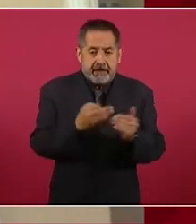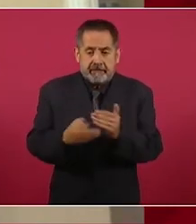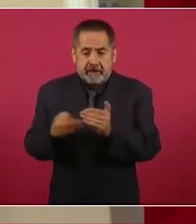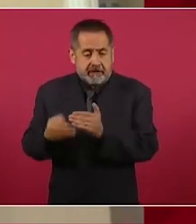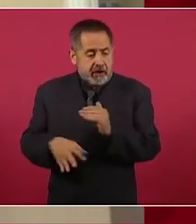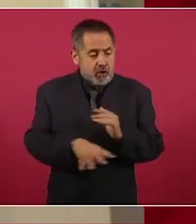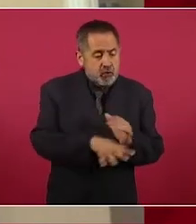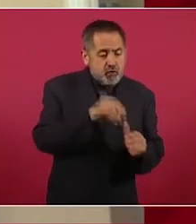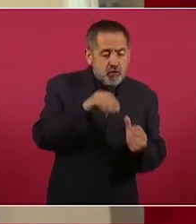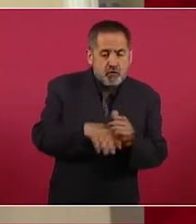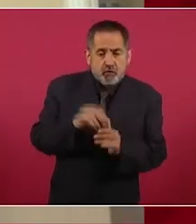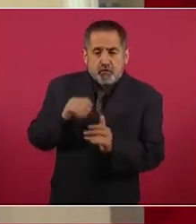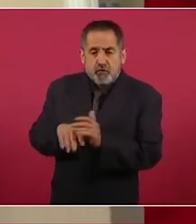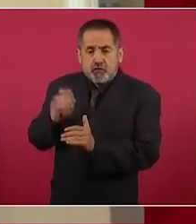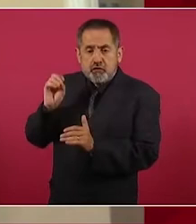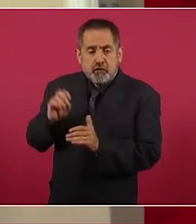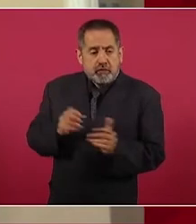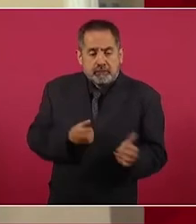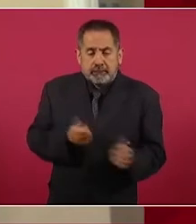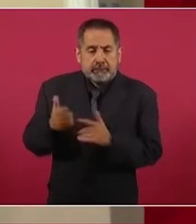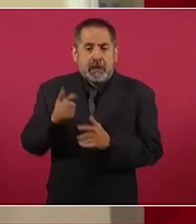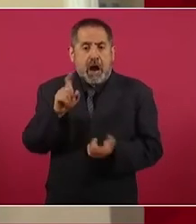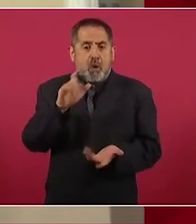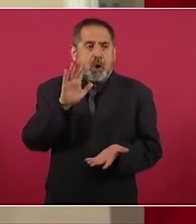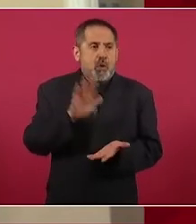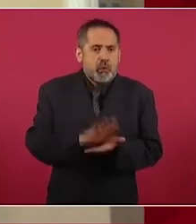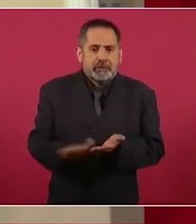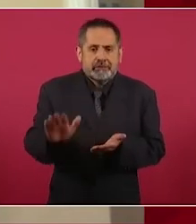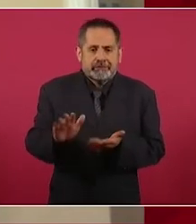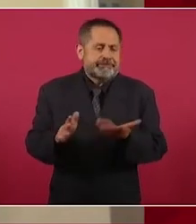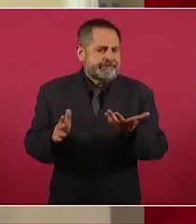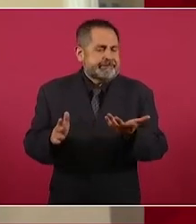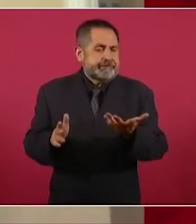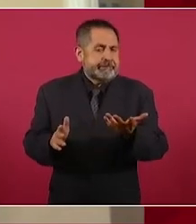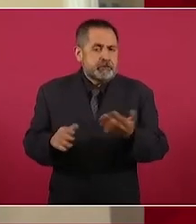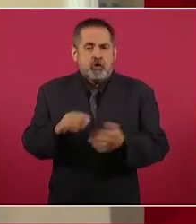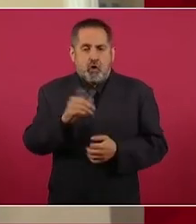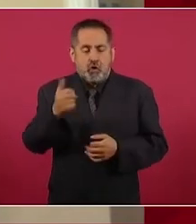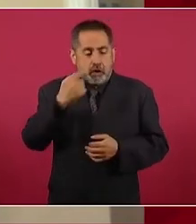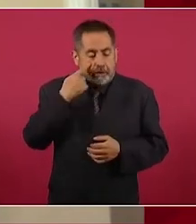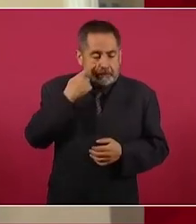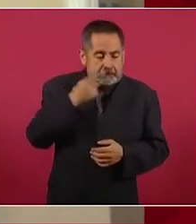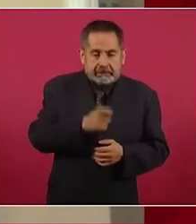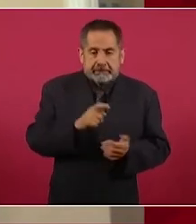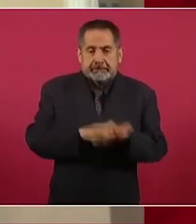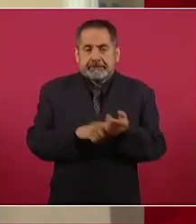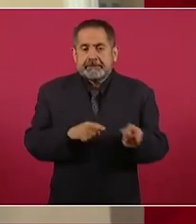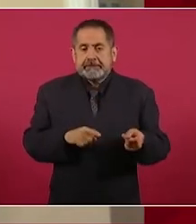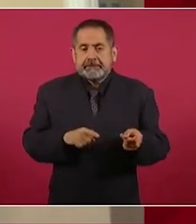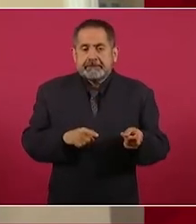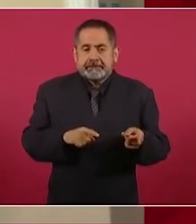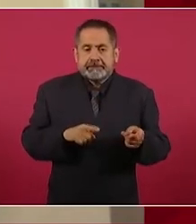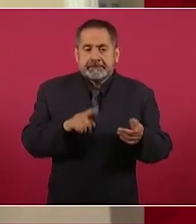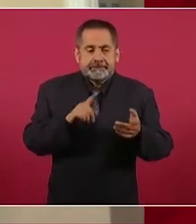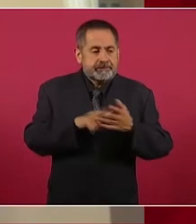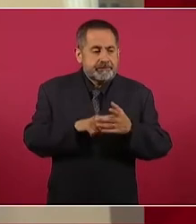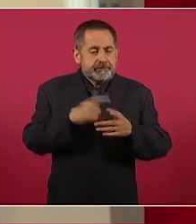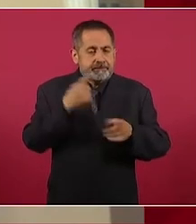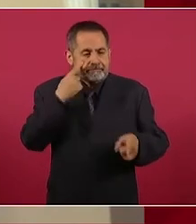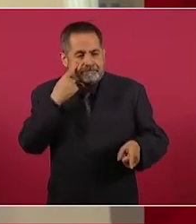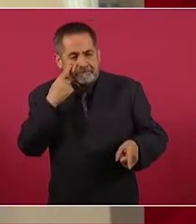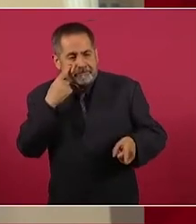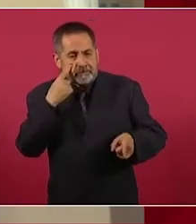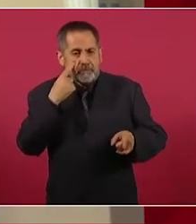Otro nivel muy importante que se mide constantemente son los niveles de explosión,